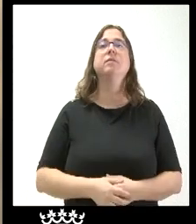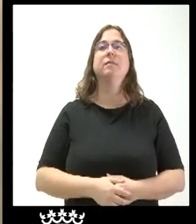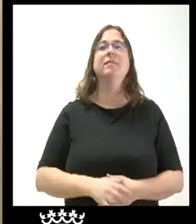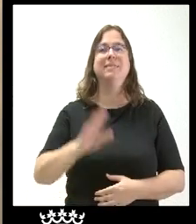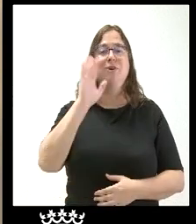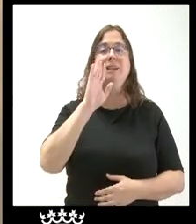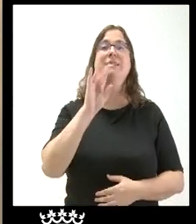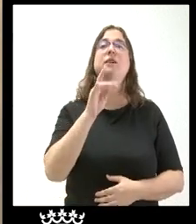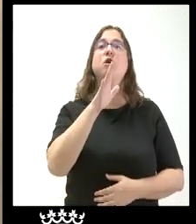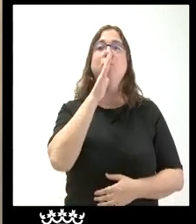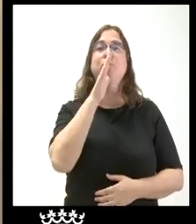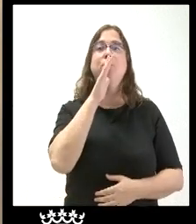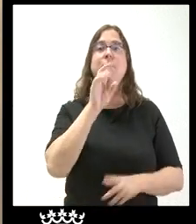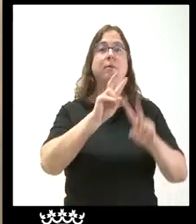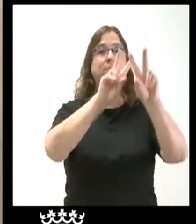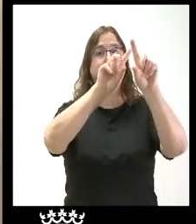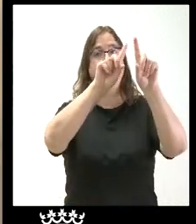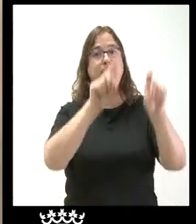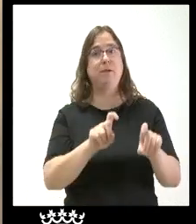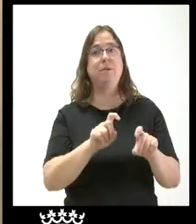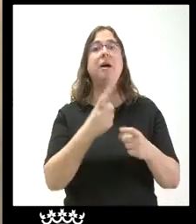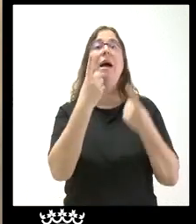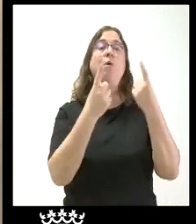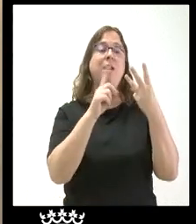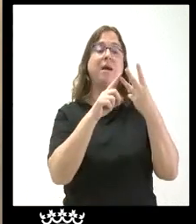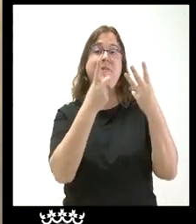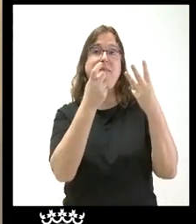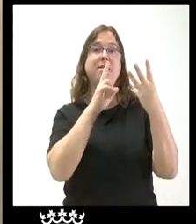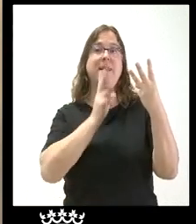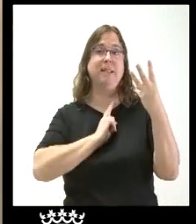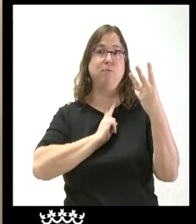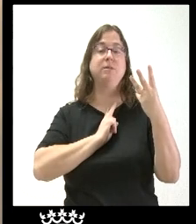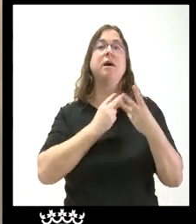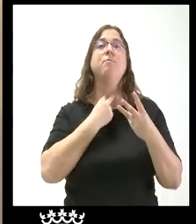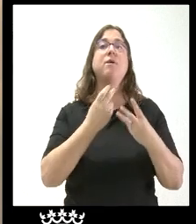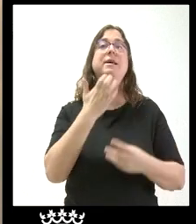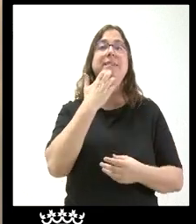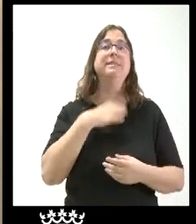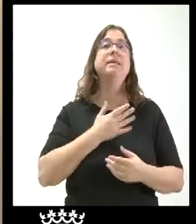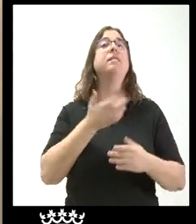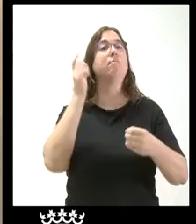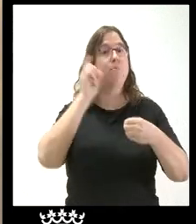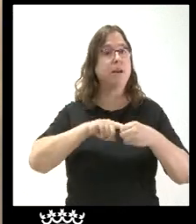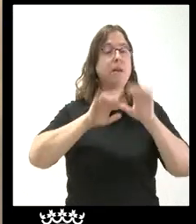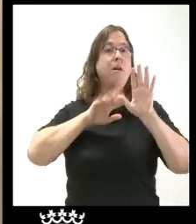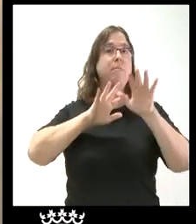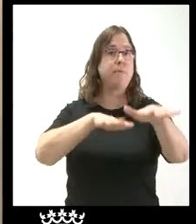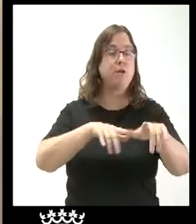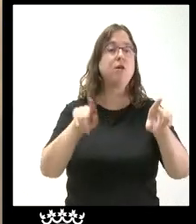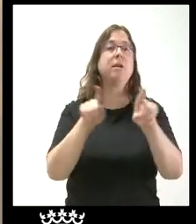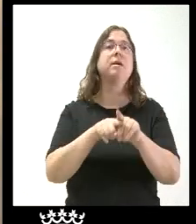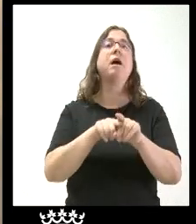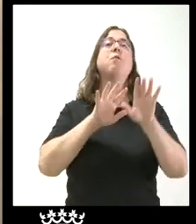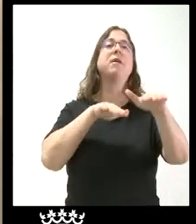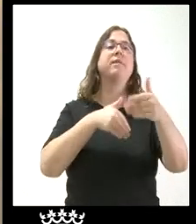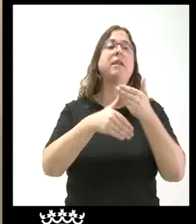hola sí es que eran varias cuestiones y con respecto a la última no me ha contestado el portavoz si va a haber representación de la Junta de Castilla y León en